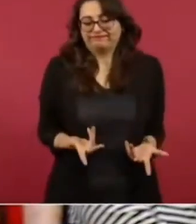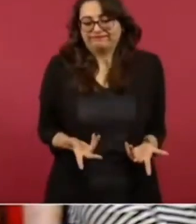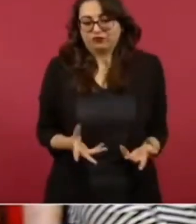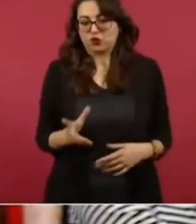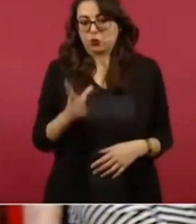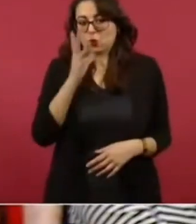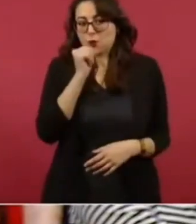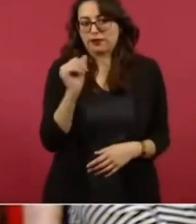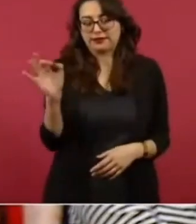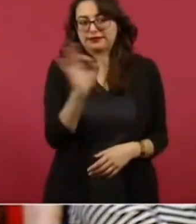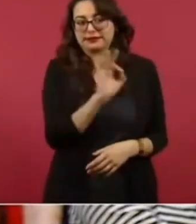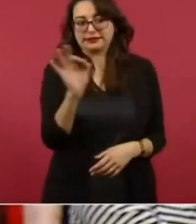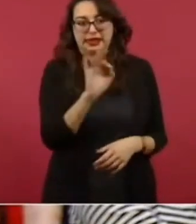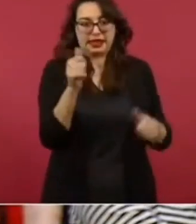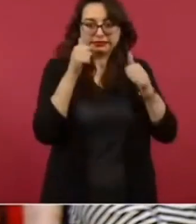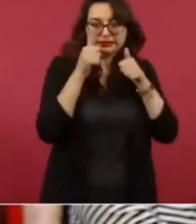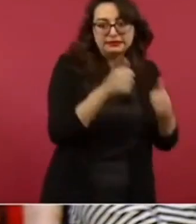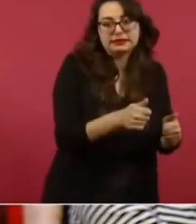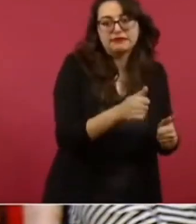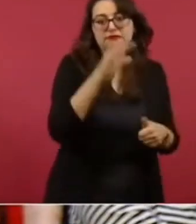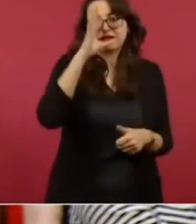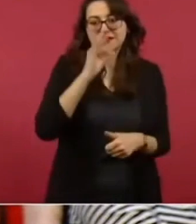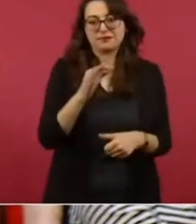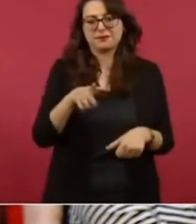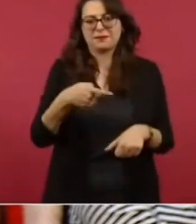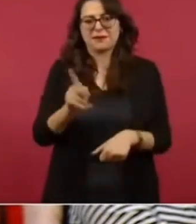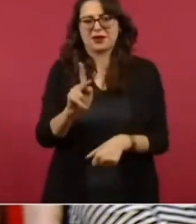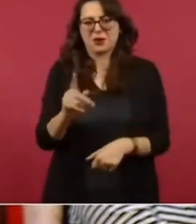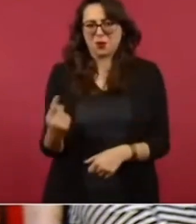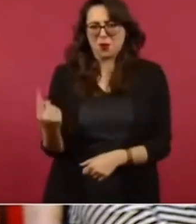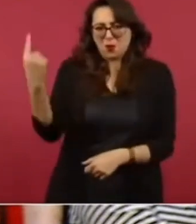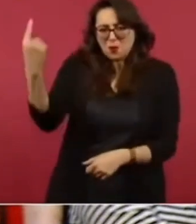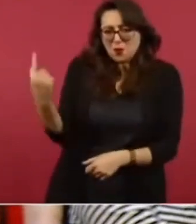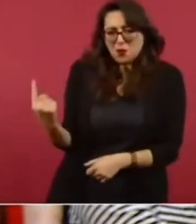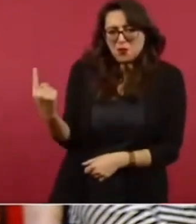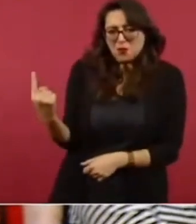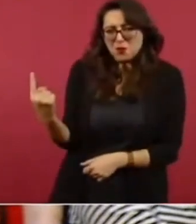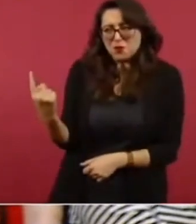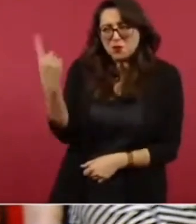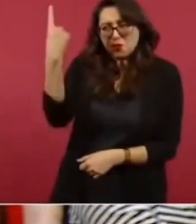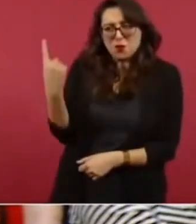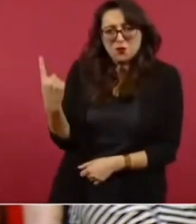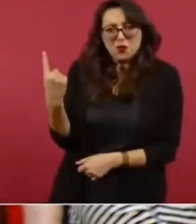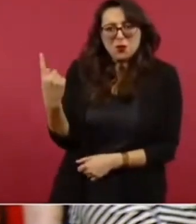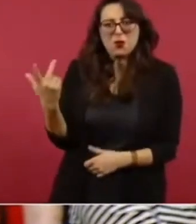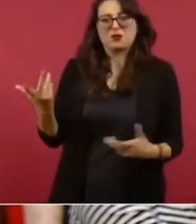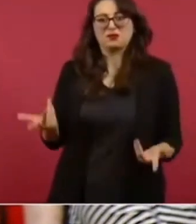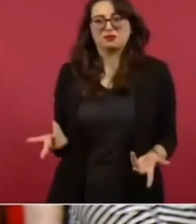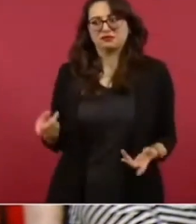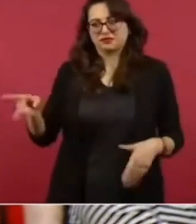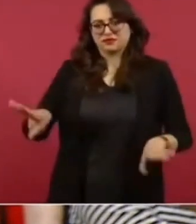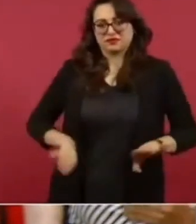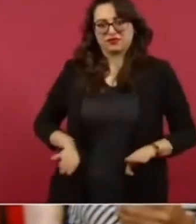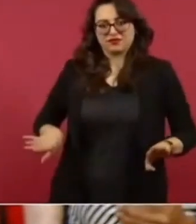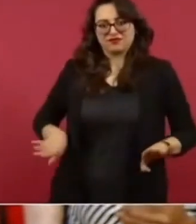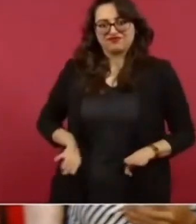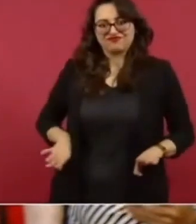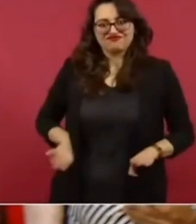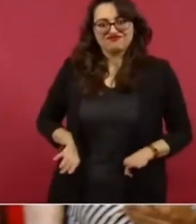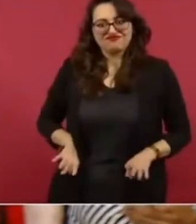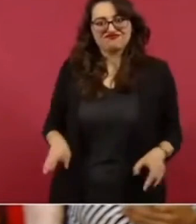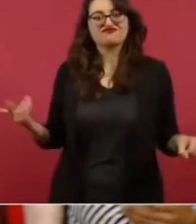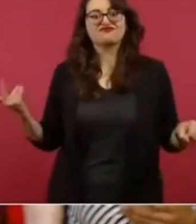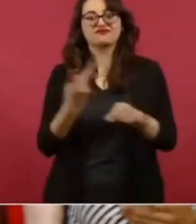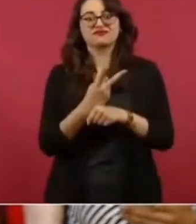un solo guardia pueda atender a tantas personas. Pero, ¿qué opinar de la actitud de este guardia? ¿Y cómo saber que esta situación